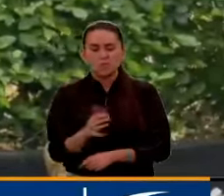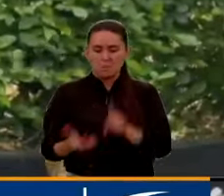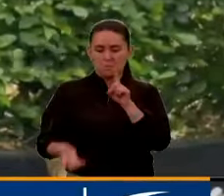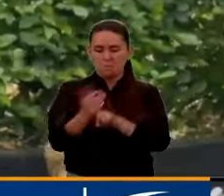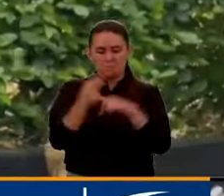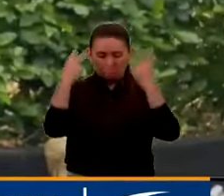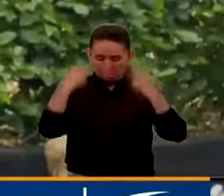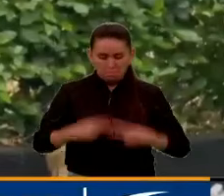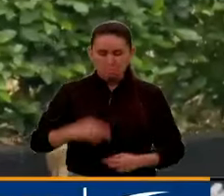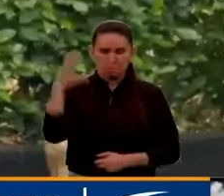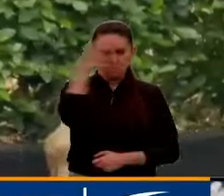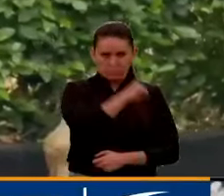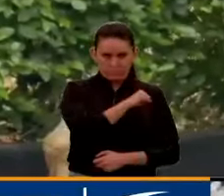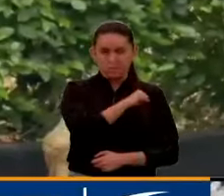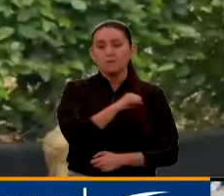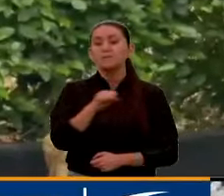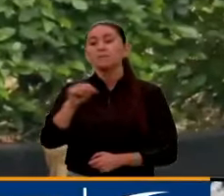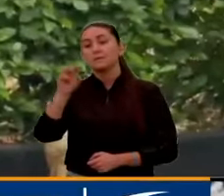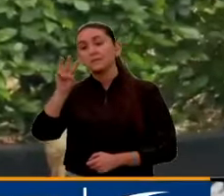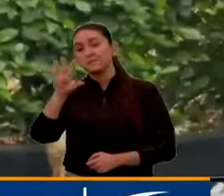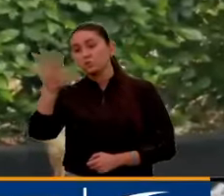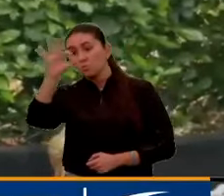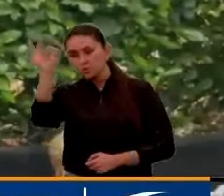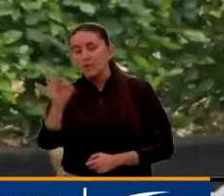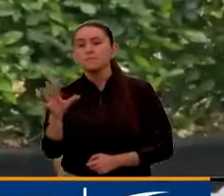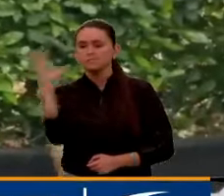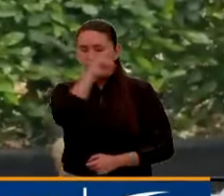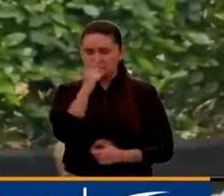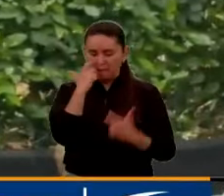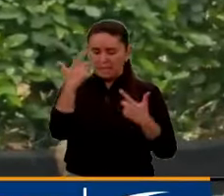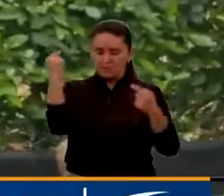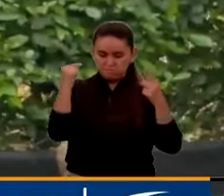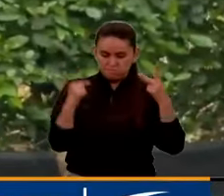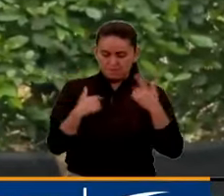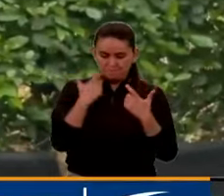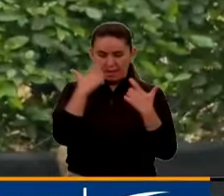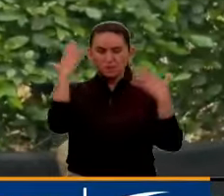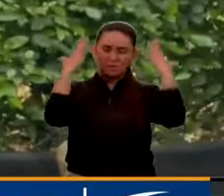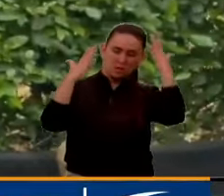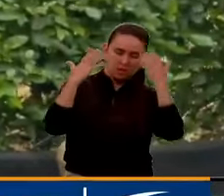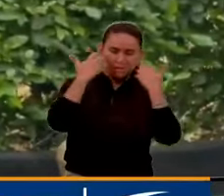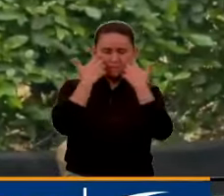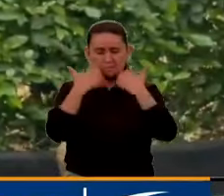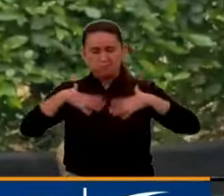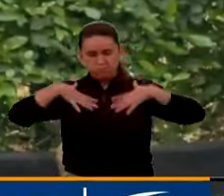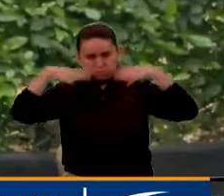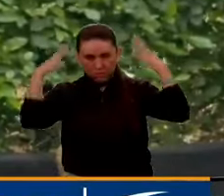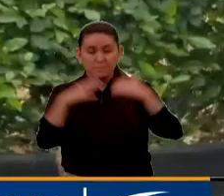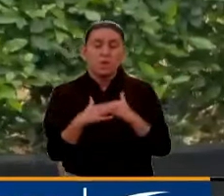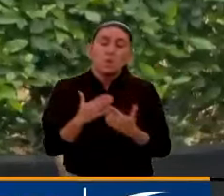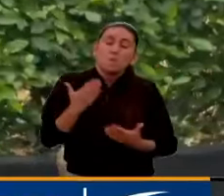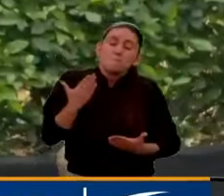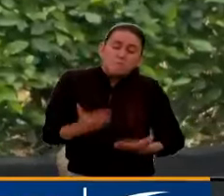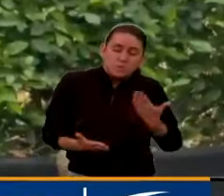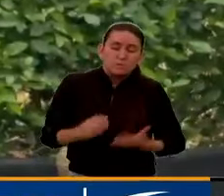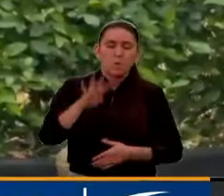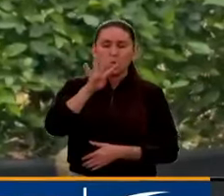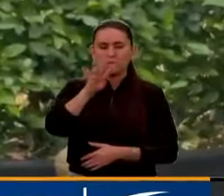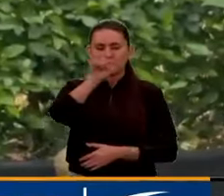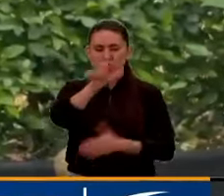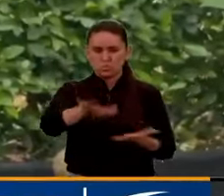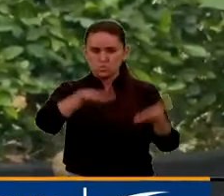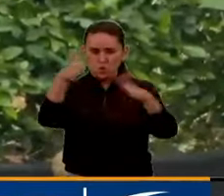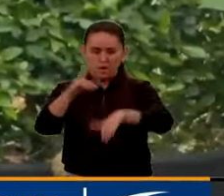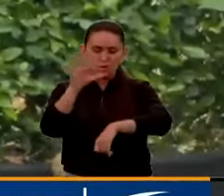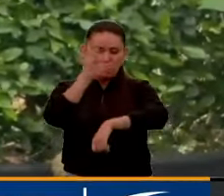el 35% con signos de alarma. Tenemos registrada la fecha cuatro posibles muertes por dengue, de las cuales